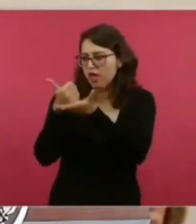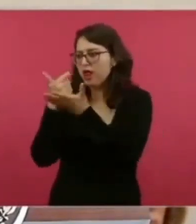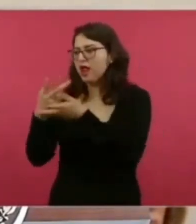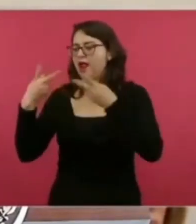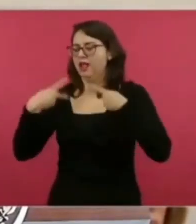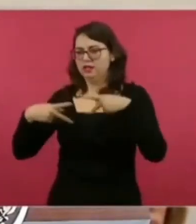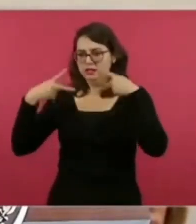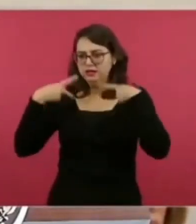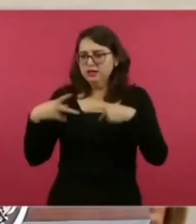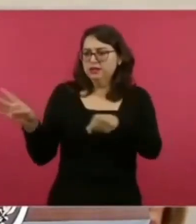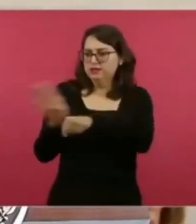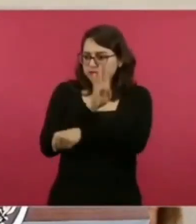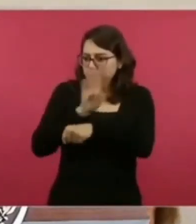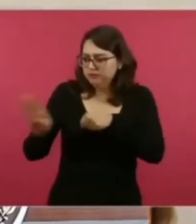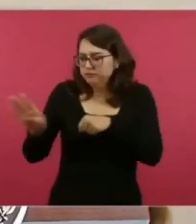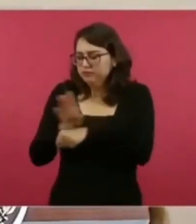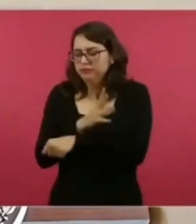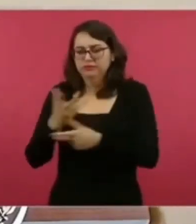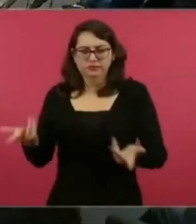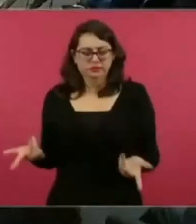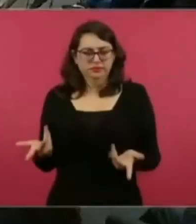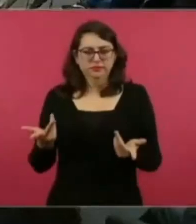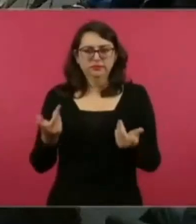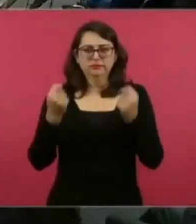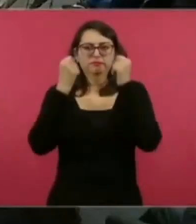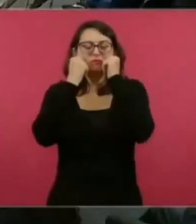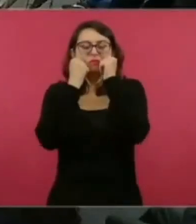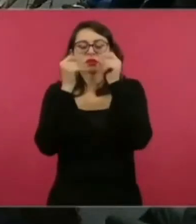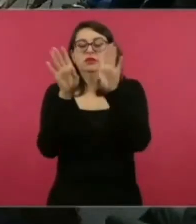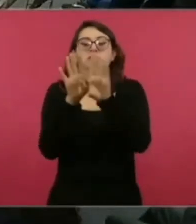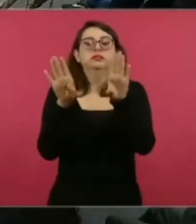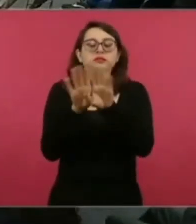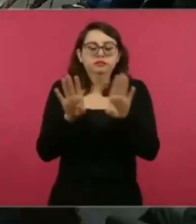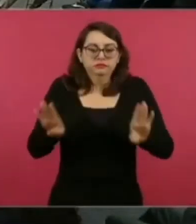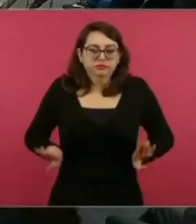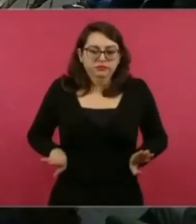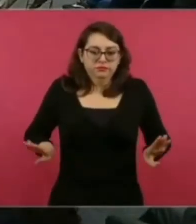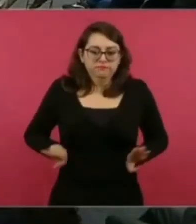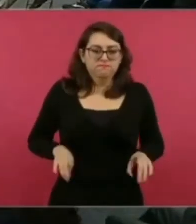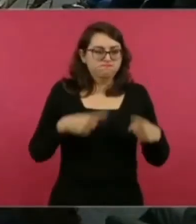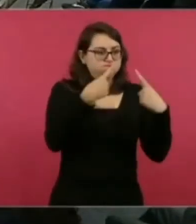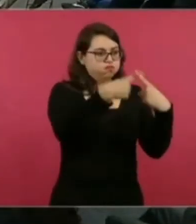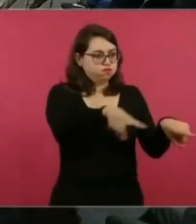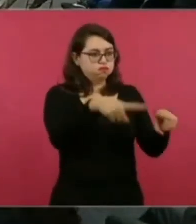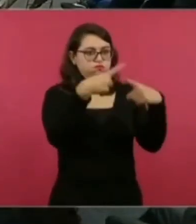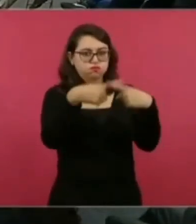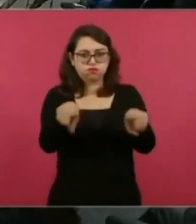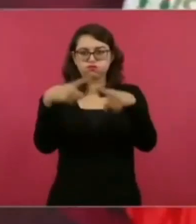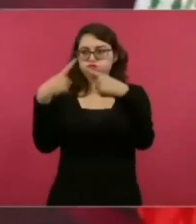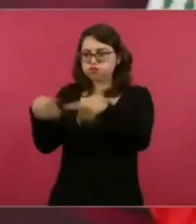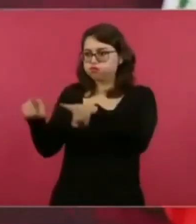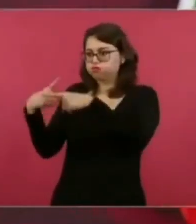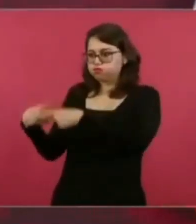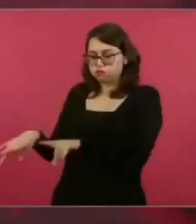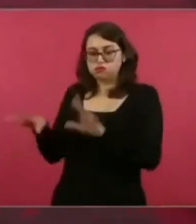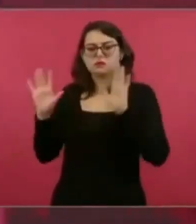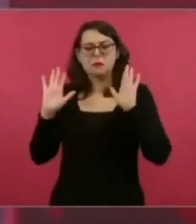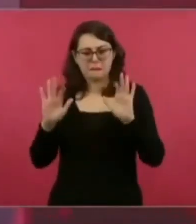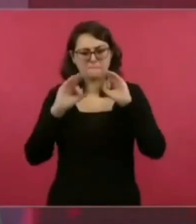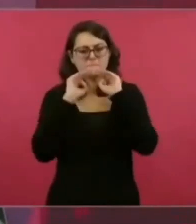cada quien tiene su decía Cosio Villegas su estilo